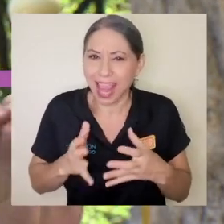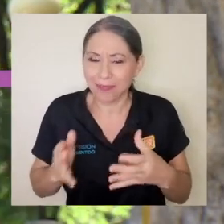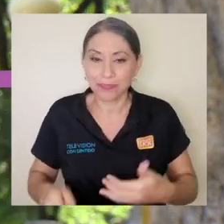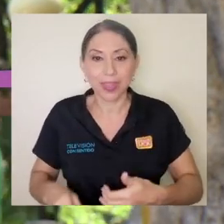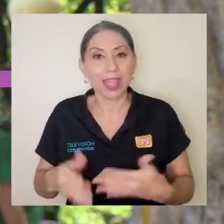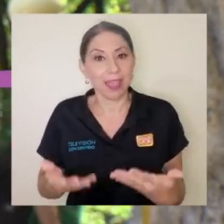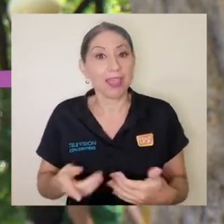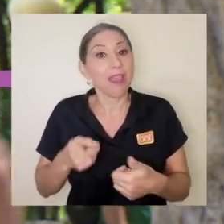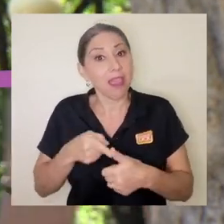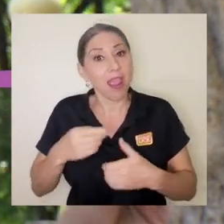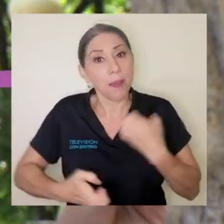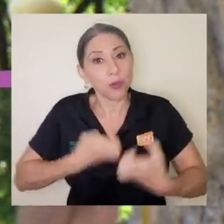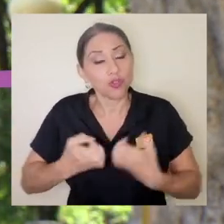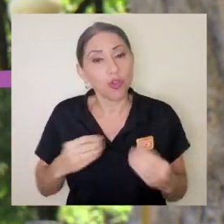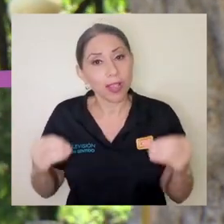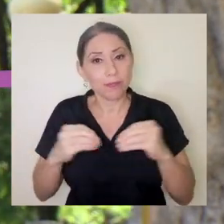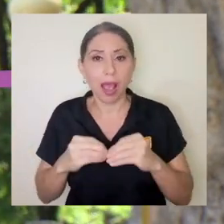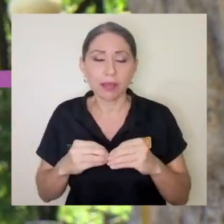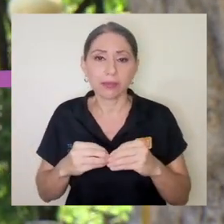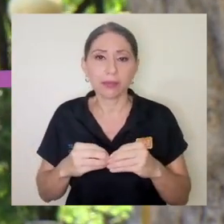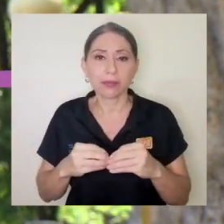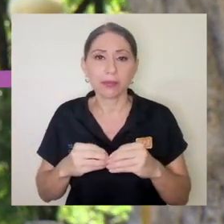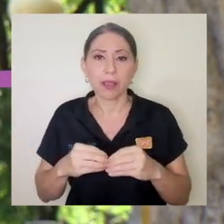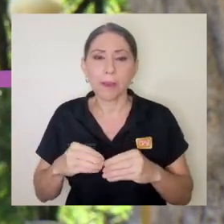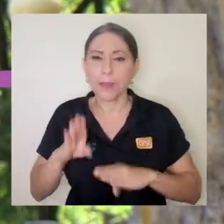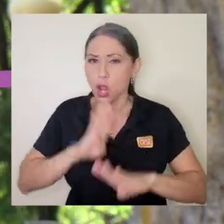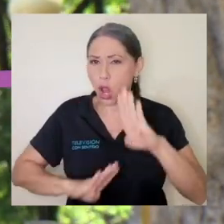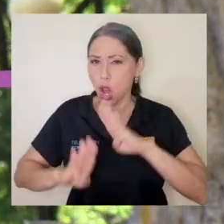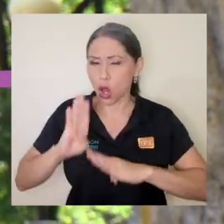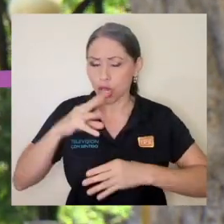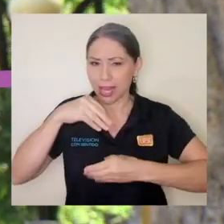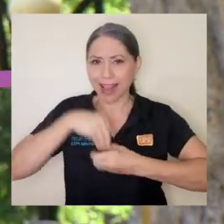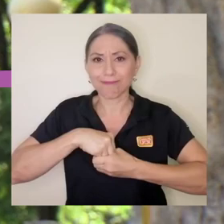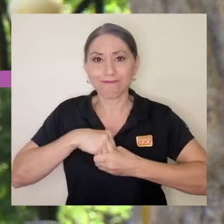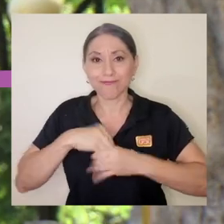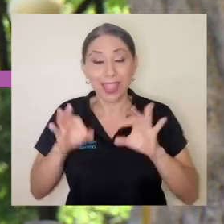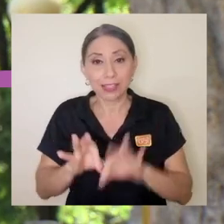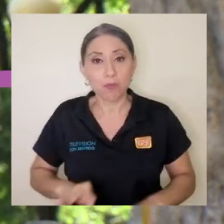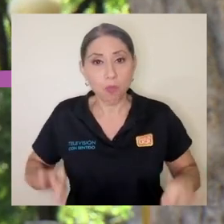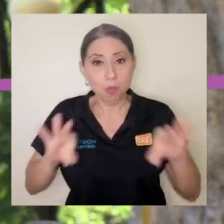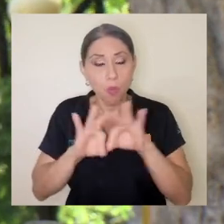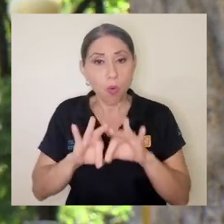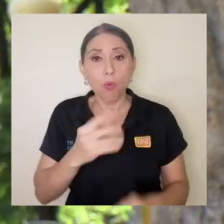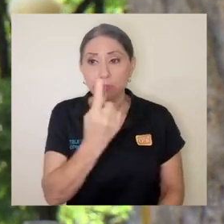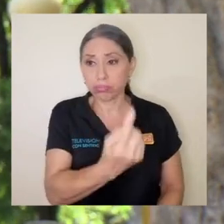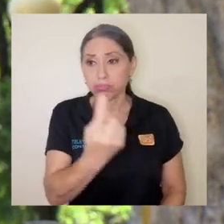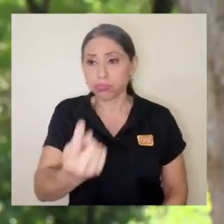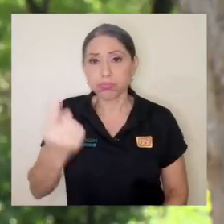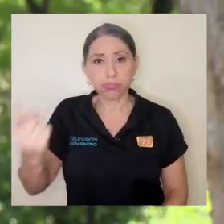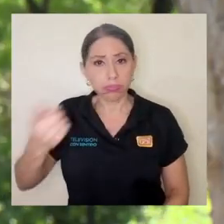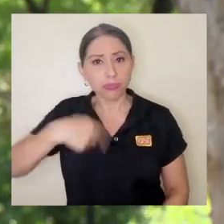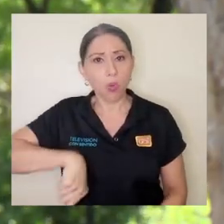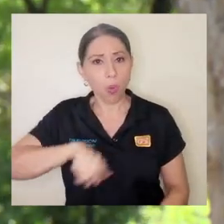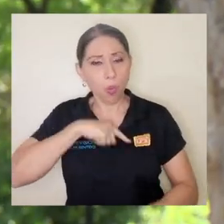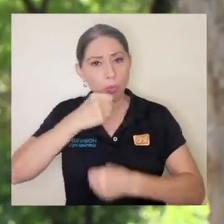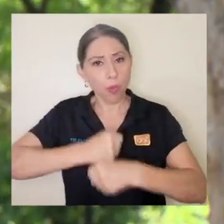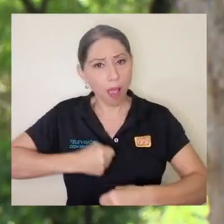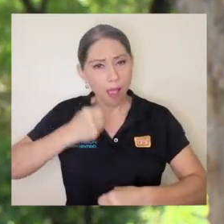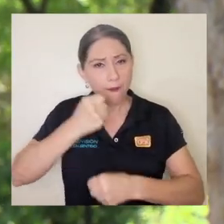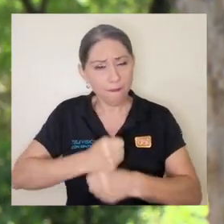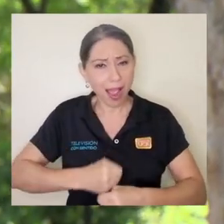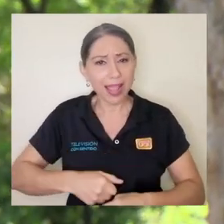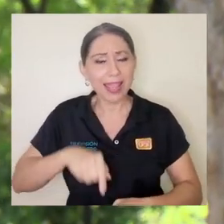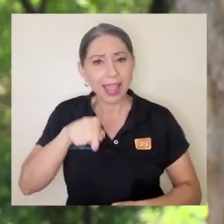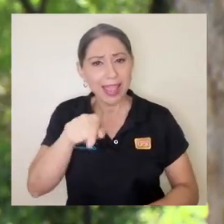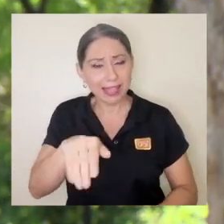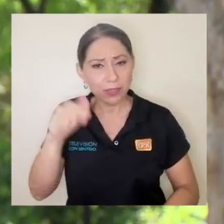anímica y la emoción, como les decía, ya es una cuestión más biológica. Es realmente importante que cada uno